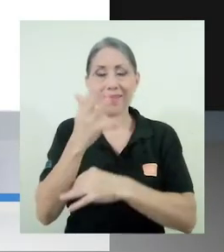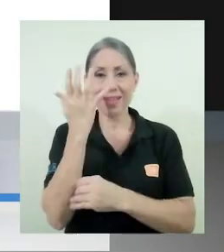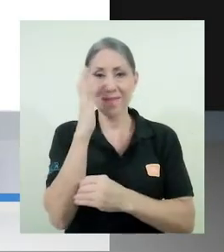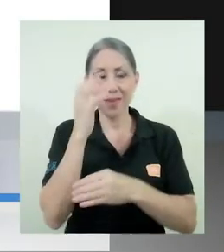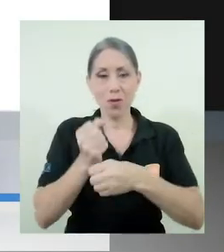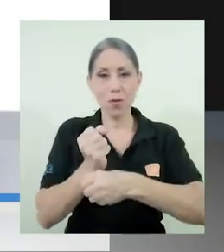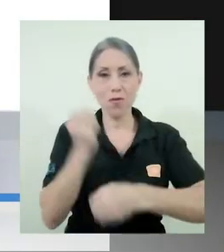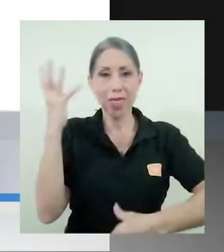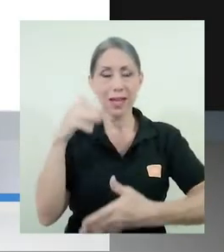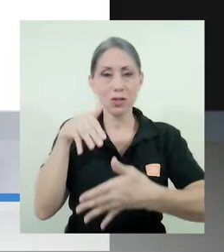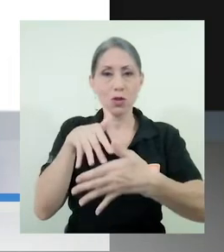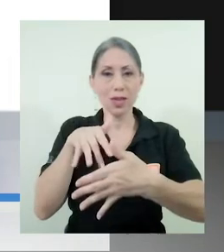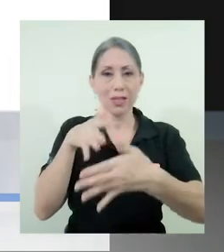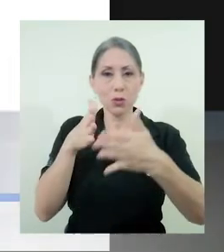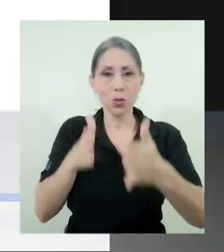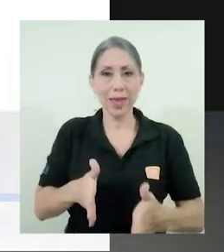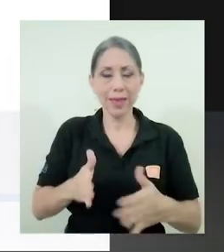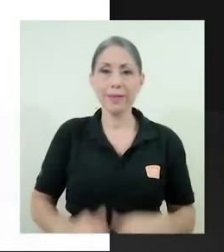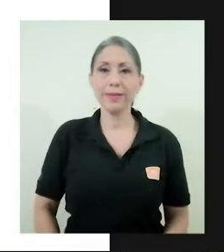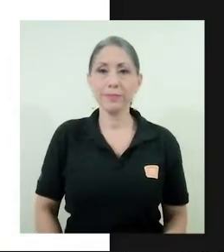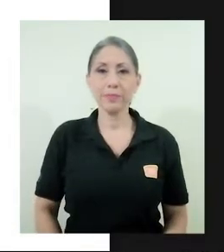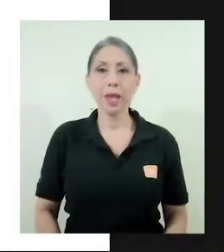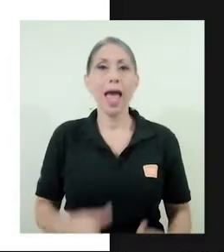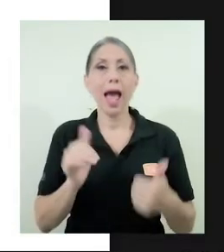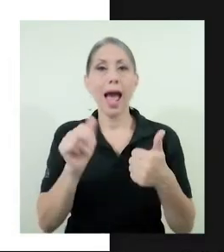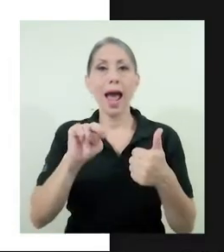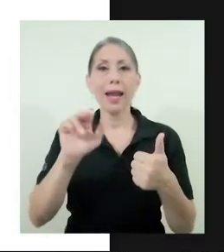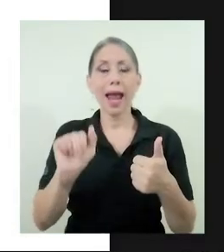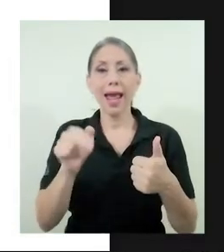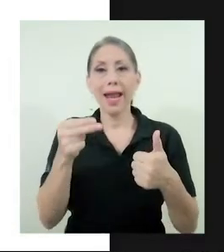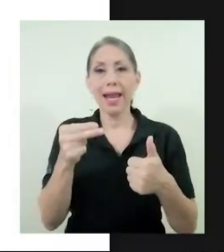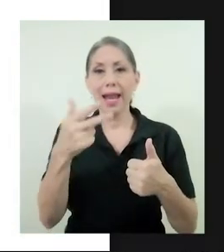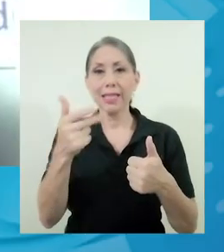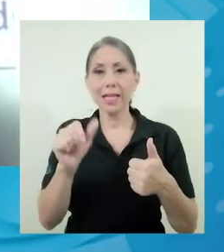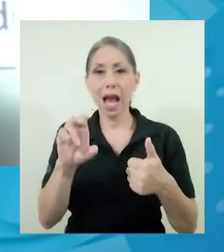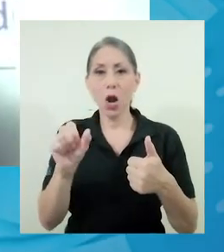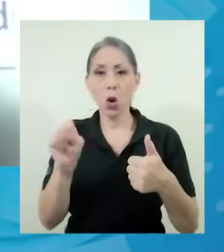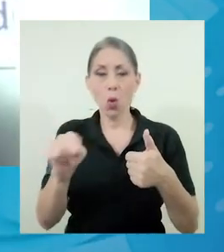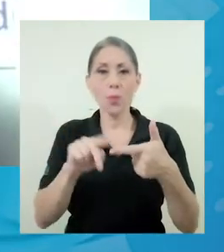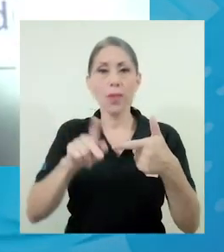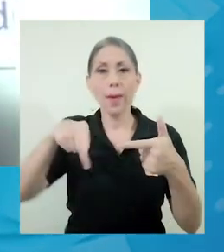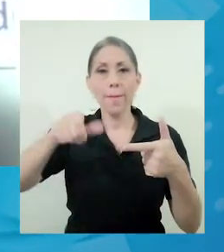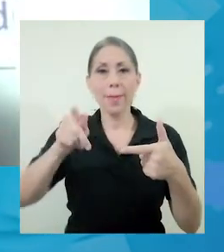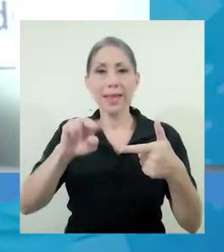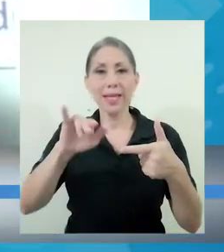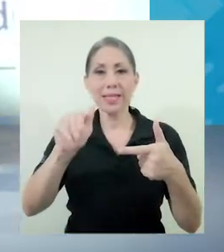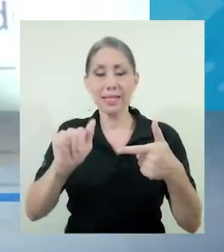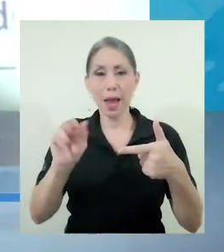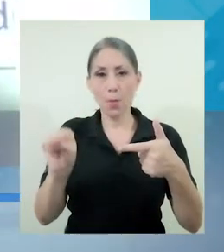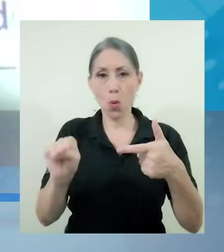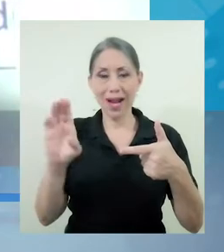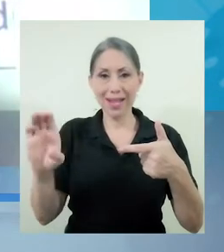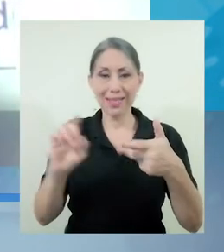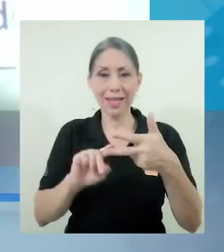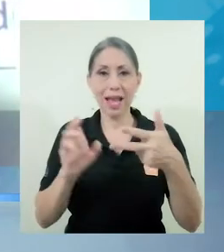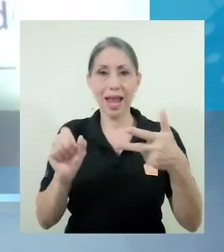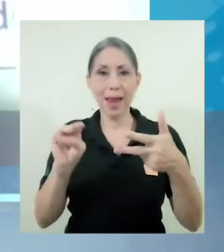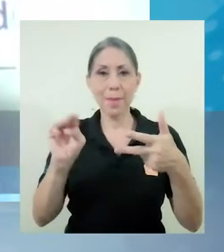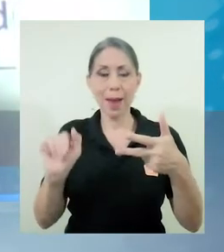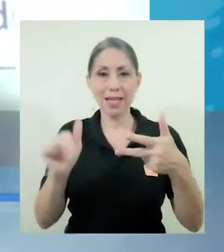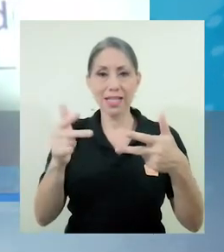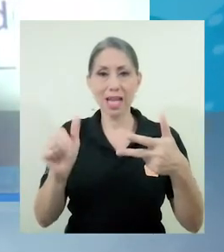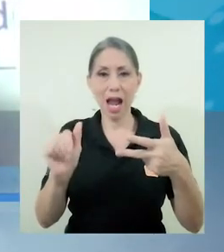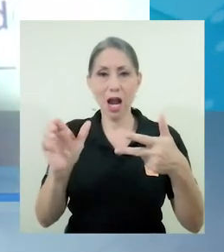Facebook de la Federación de Estudiantes. Se encuentran Annalena Chacón, Patricia Mora Castellanos, Emma